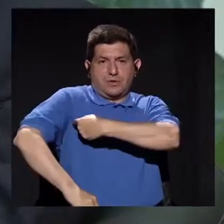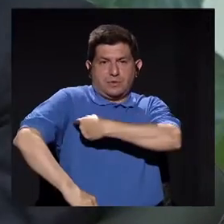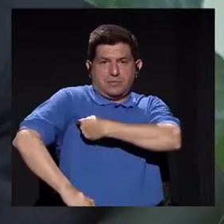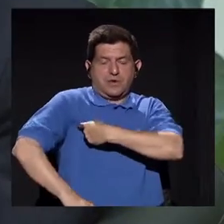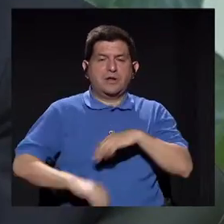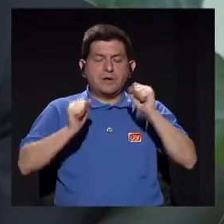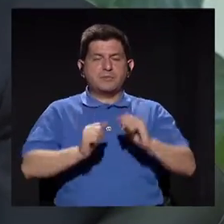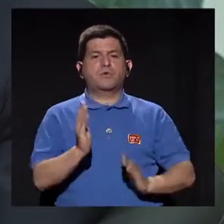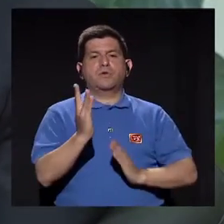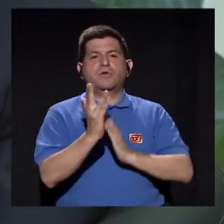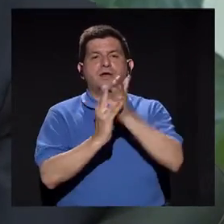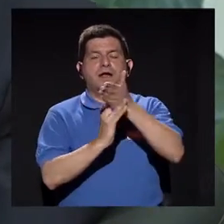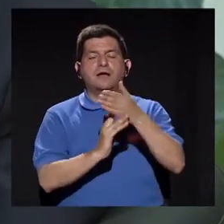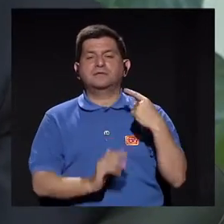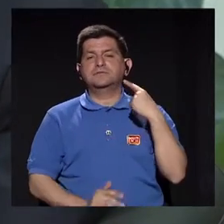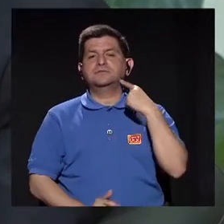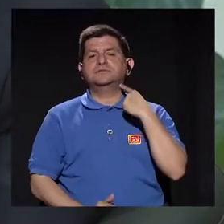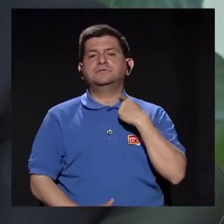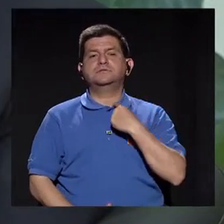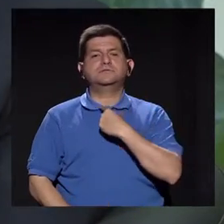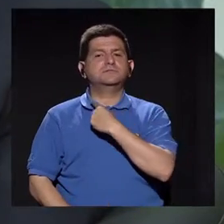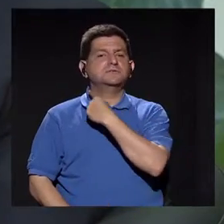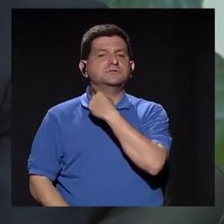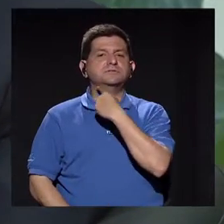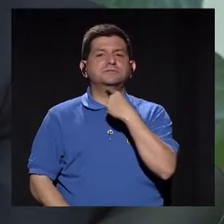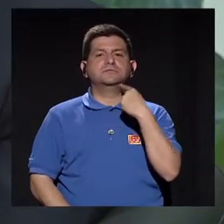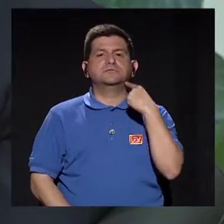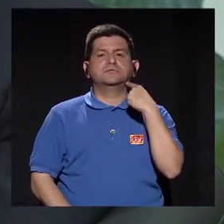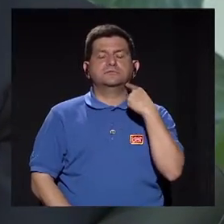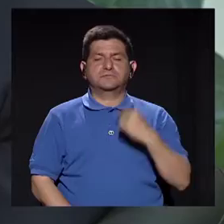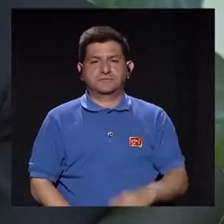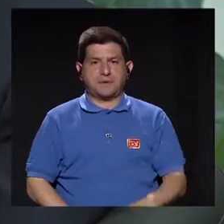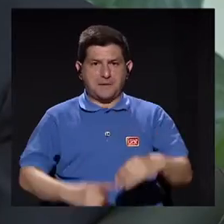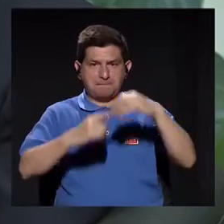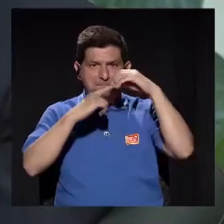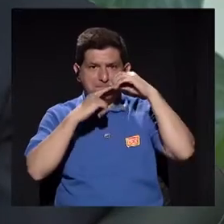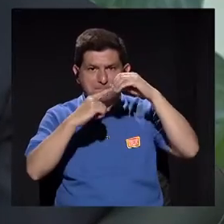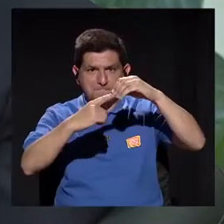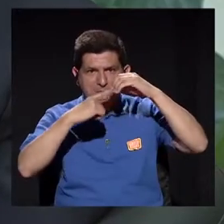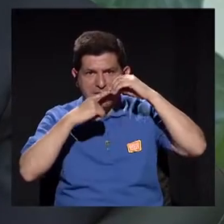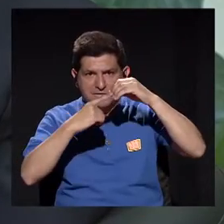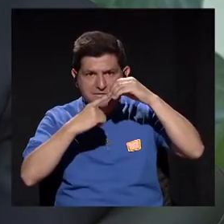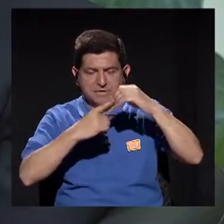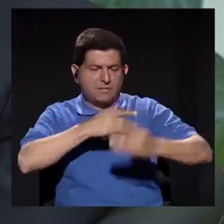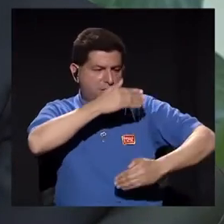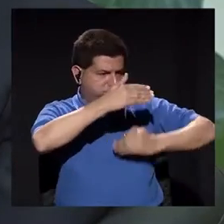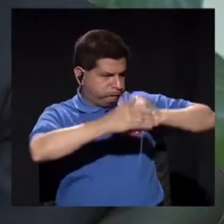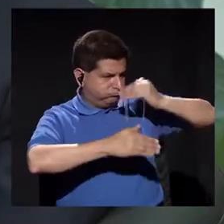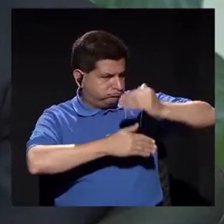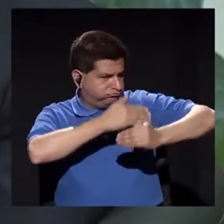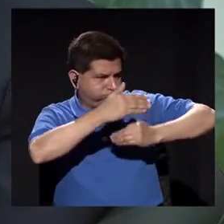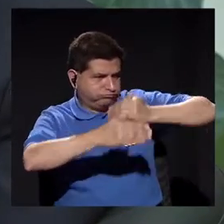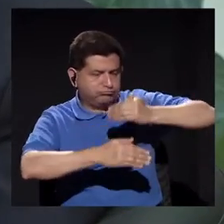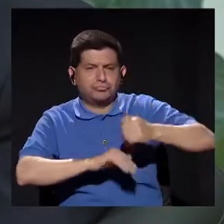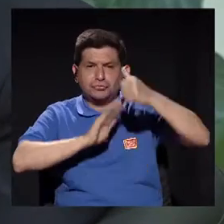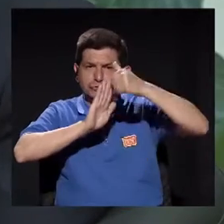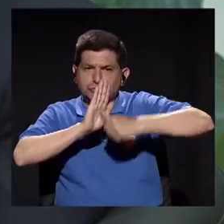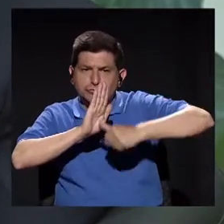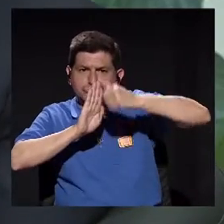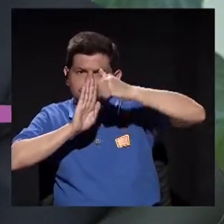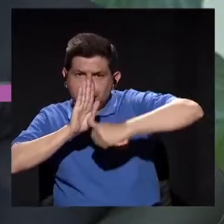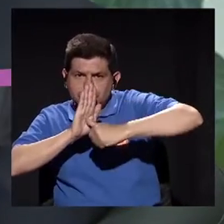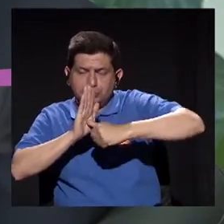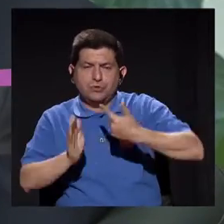poder abordar el cuello. De tal manera que realmente los principales procedimientos, las principales